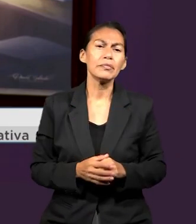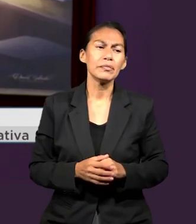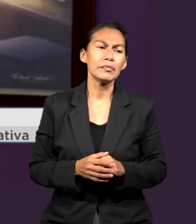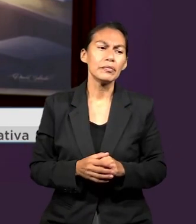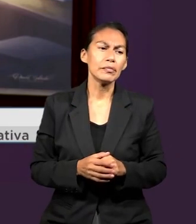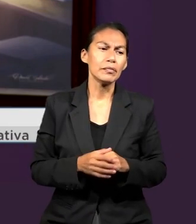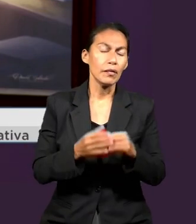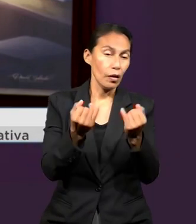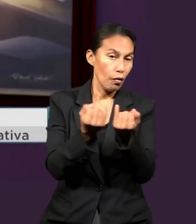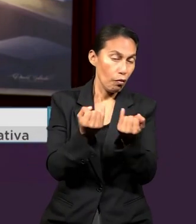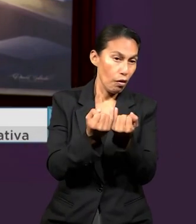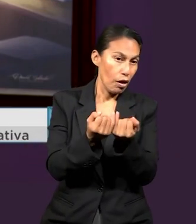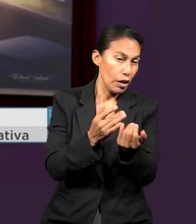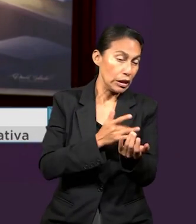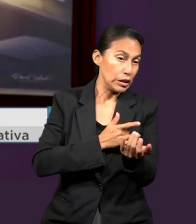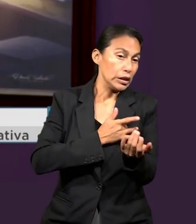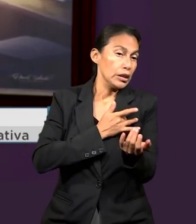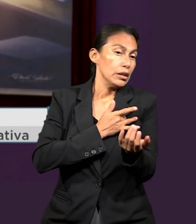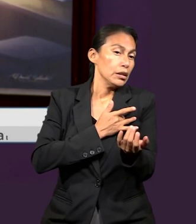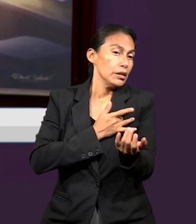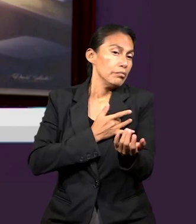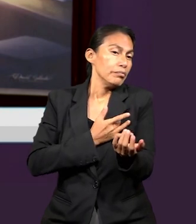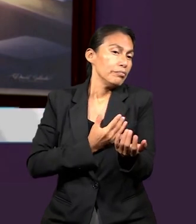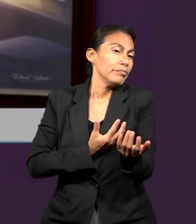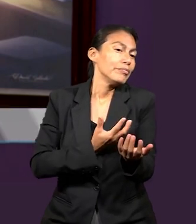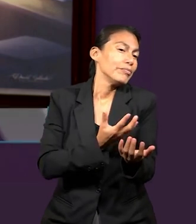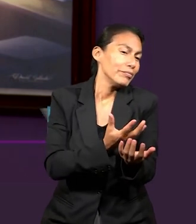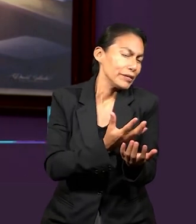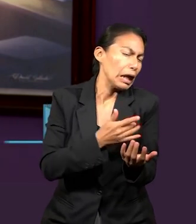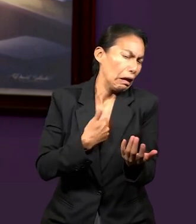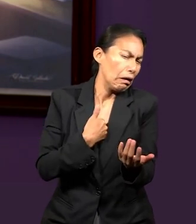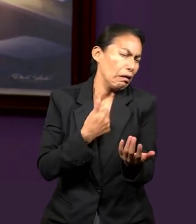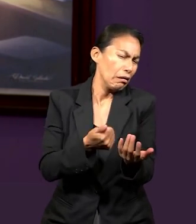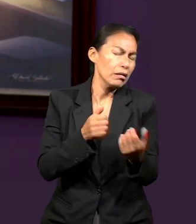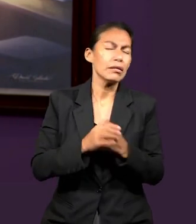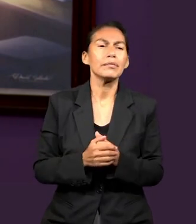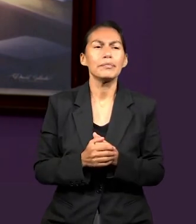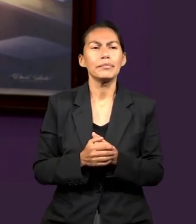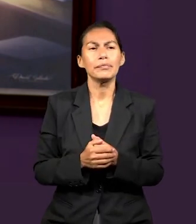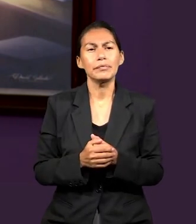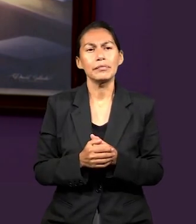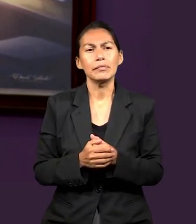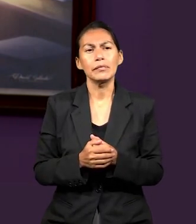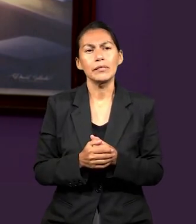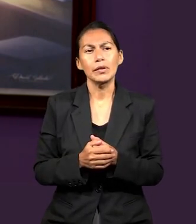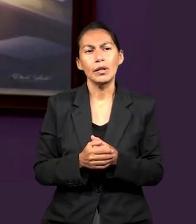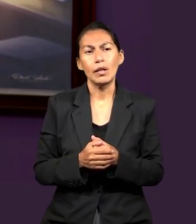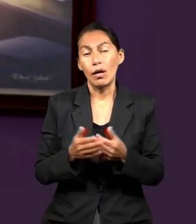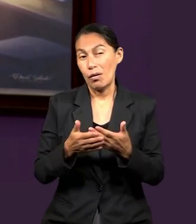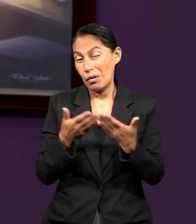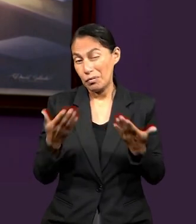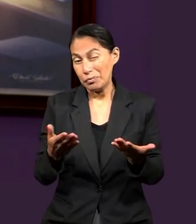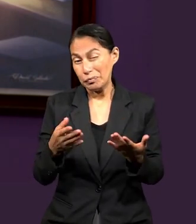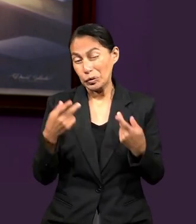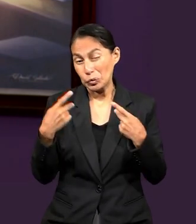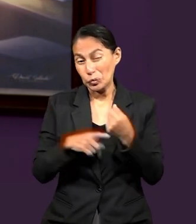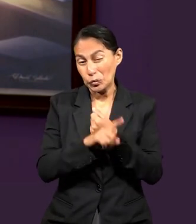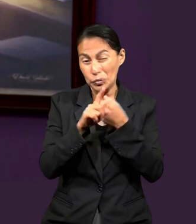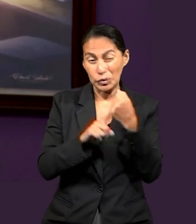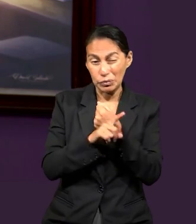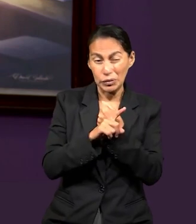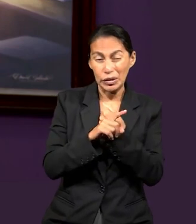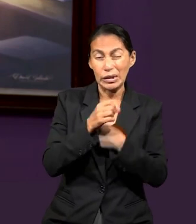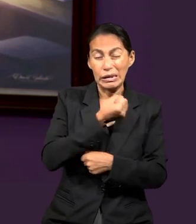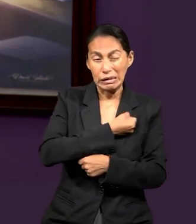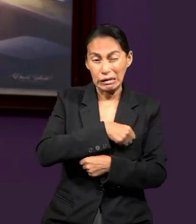tener esa empatía con las personas. Últimamente, pues se han visto muchos